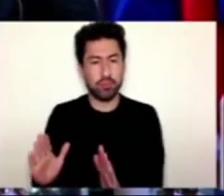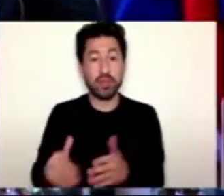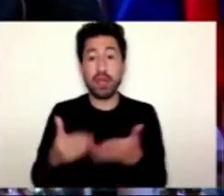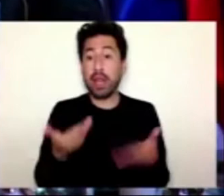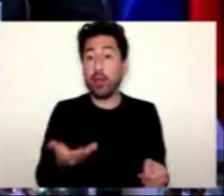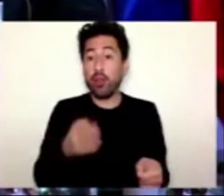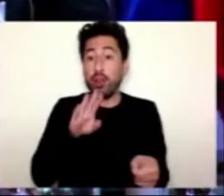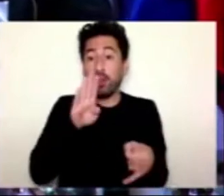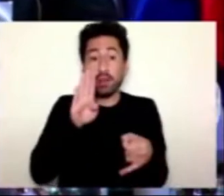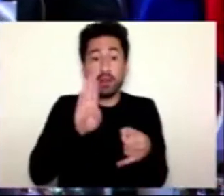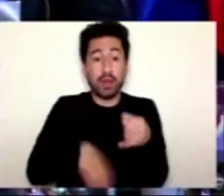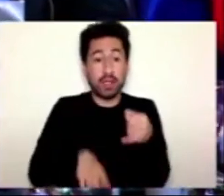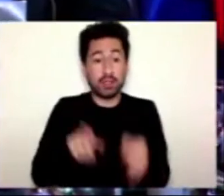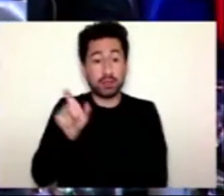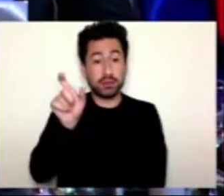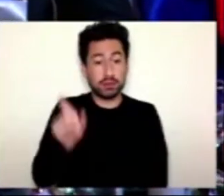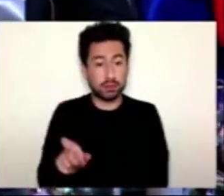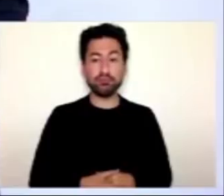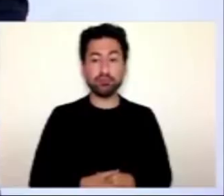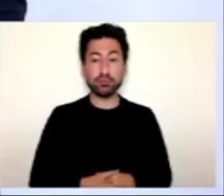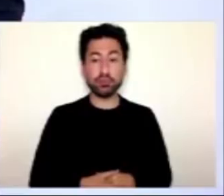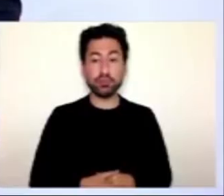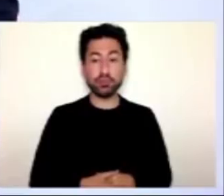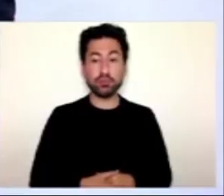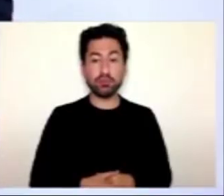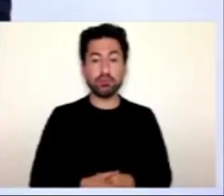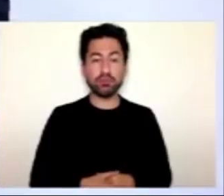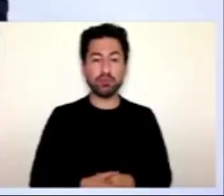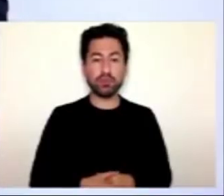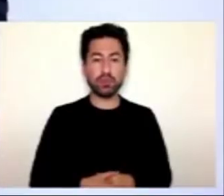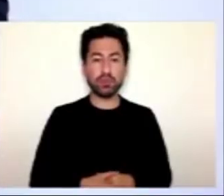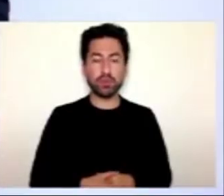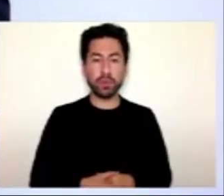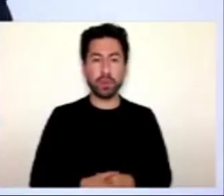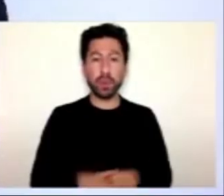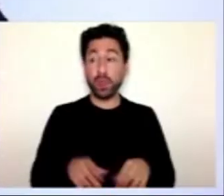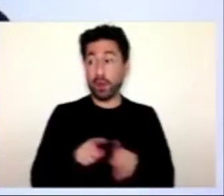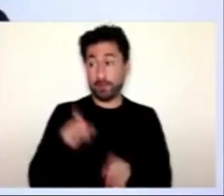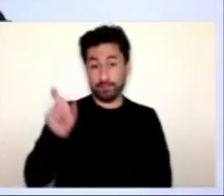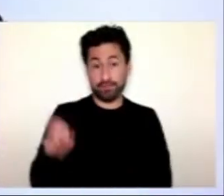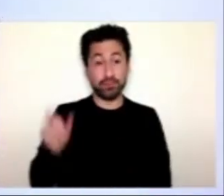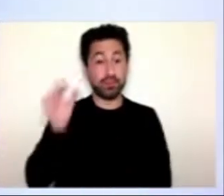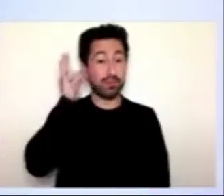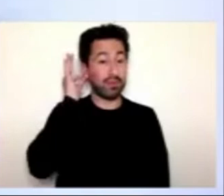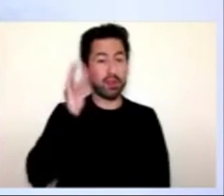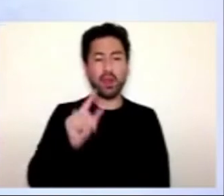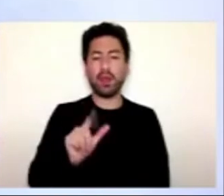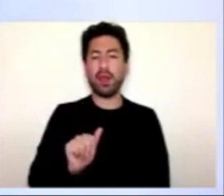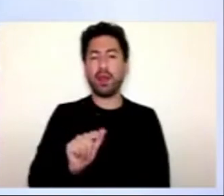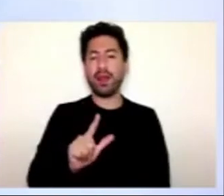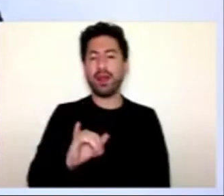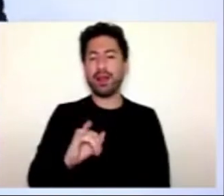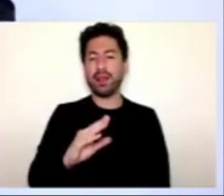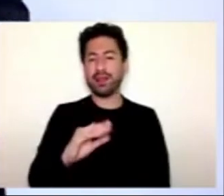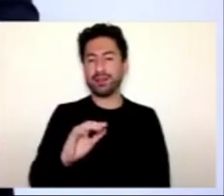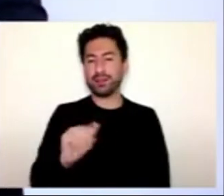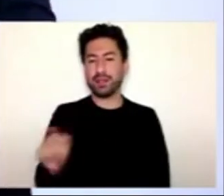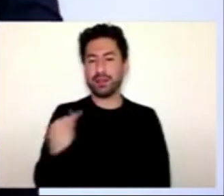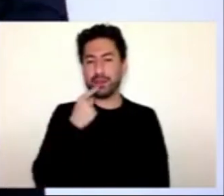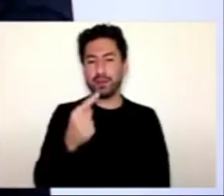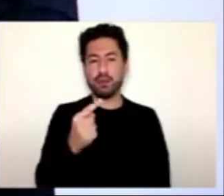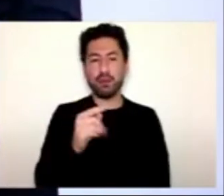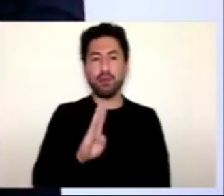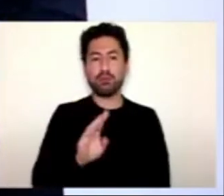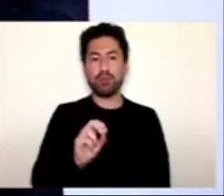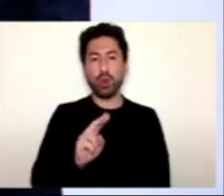naturales. Como mencionó doña Alicia, el tema de los bonos temáticos. Hemos estado realmente